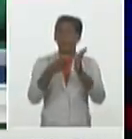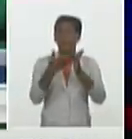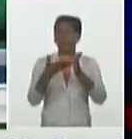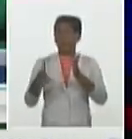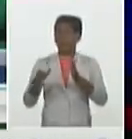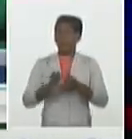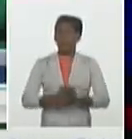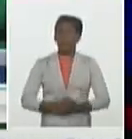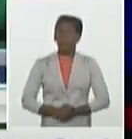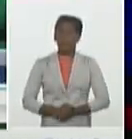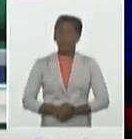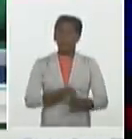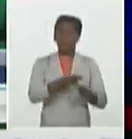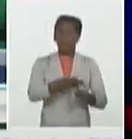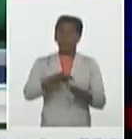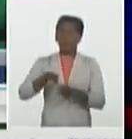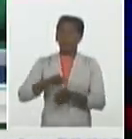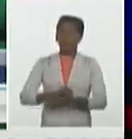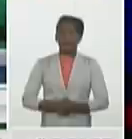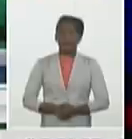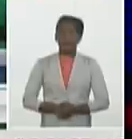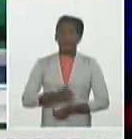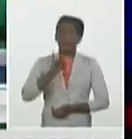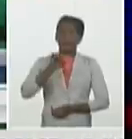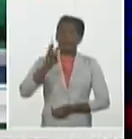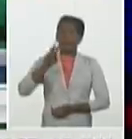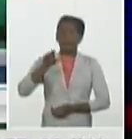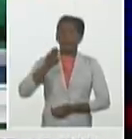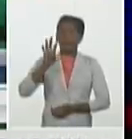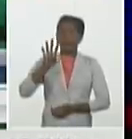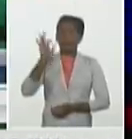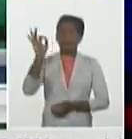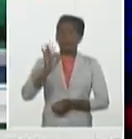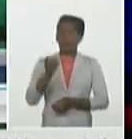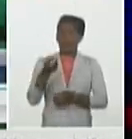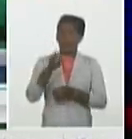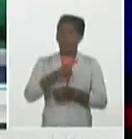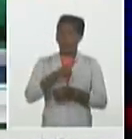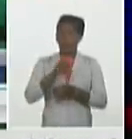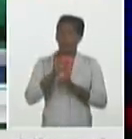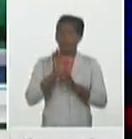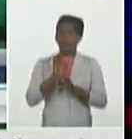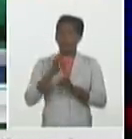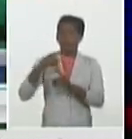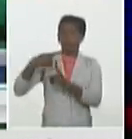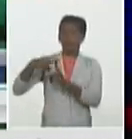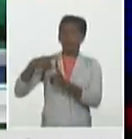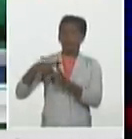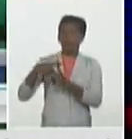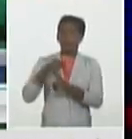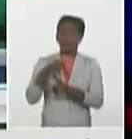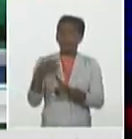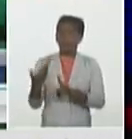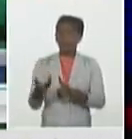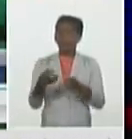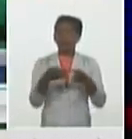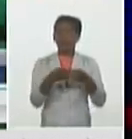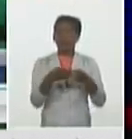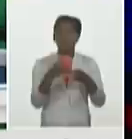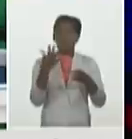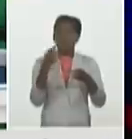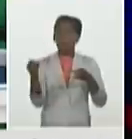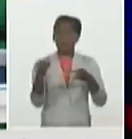ayer con tractos de casos confirmados ya previamente. el 100% de todos los